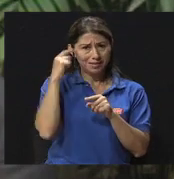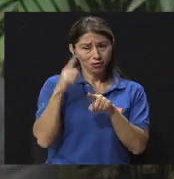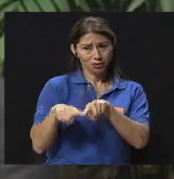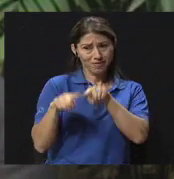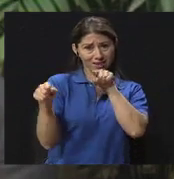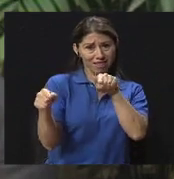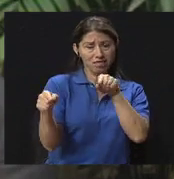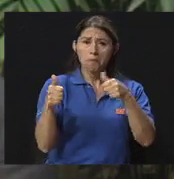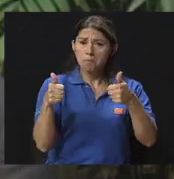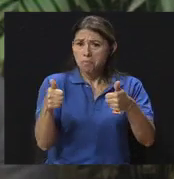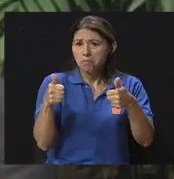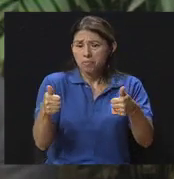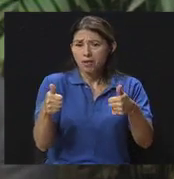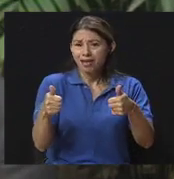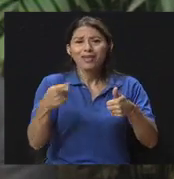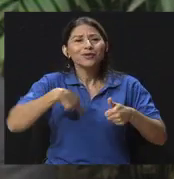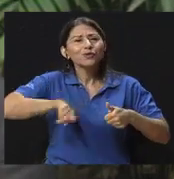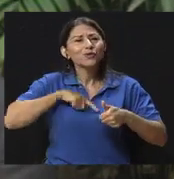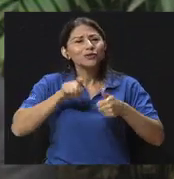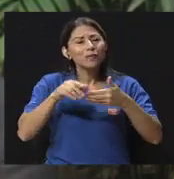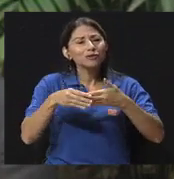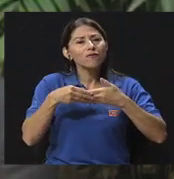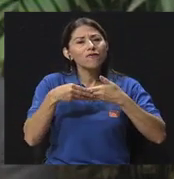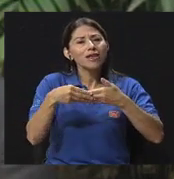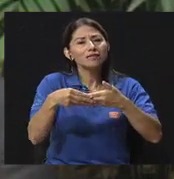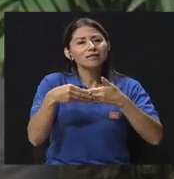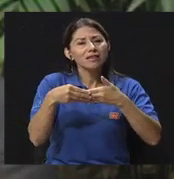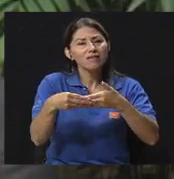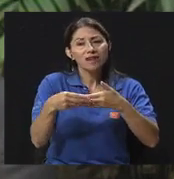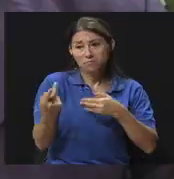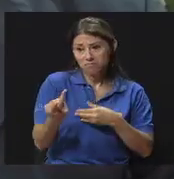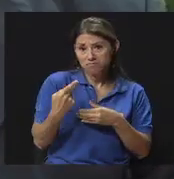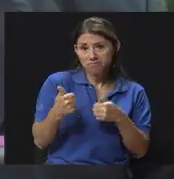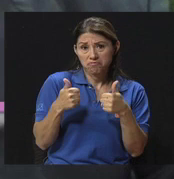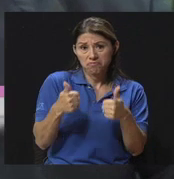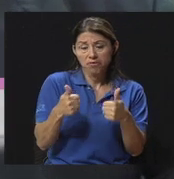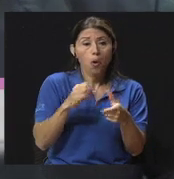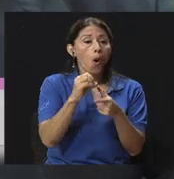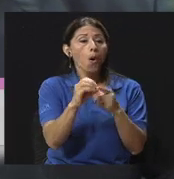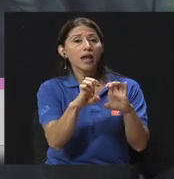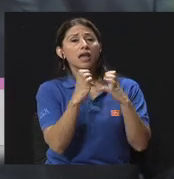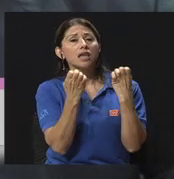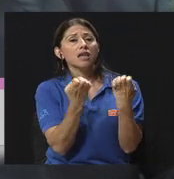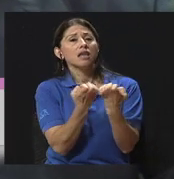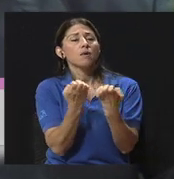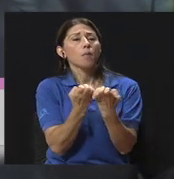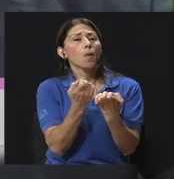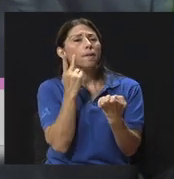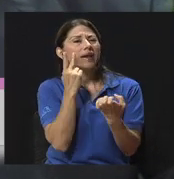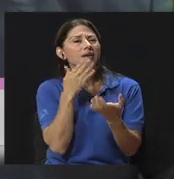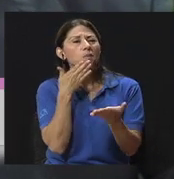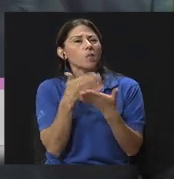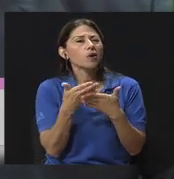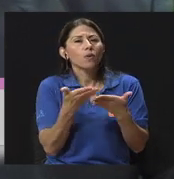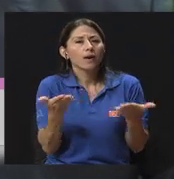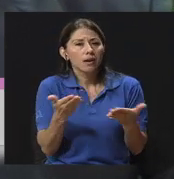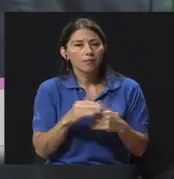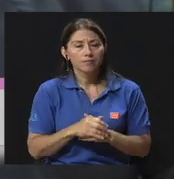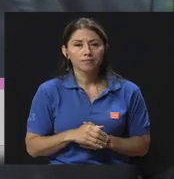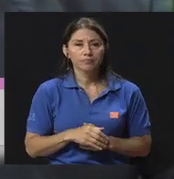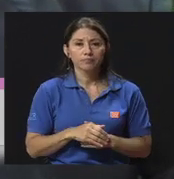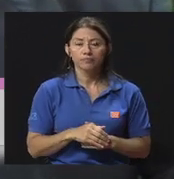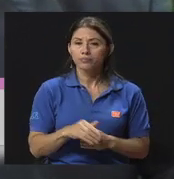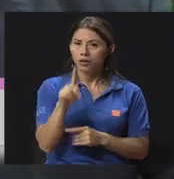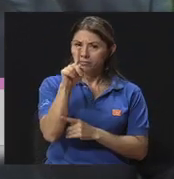consenso, ser flexible, ver qué nos conviene a ambos o al equipo. Chile, ¿y en qué momento usted considera que en las